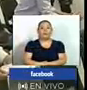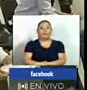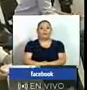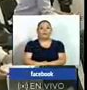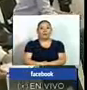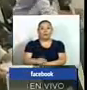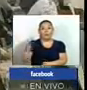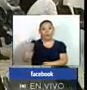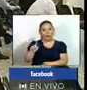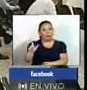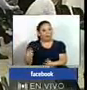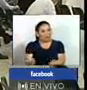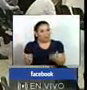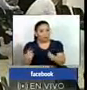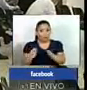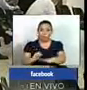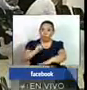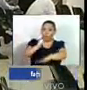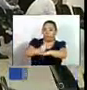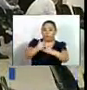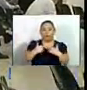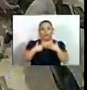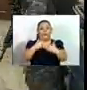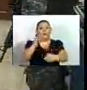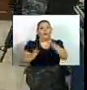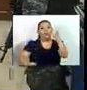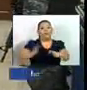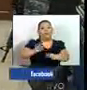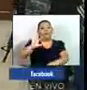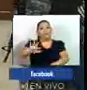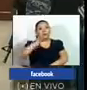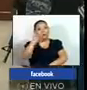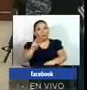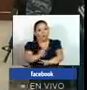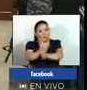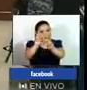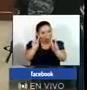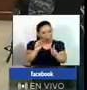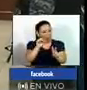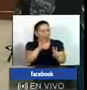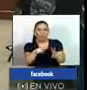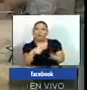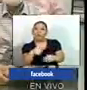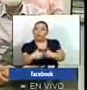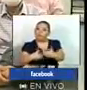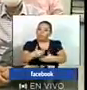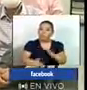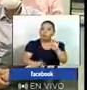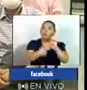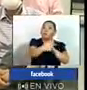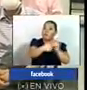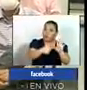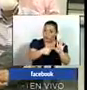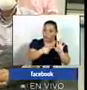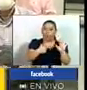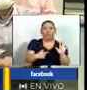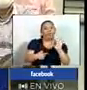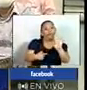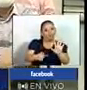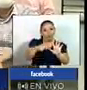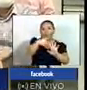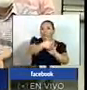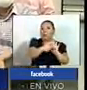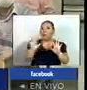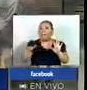Miércoles se instaló la audiencia inicial en el juzgado Quinto de Paz, donde se procesan a cinco imputados presentes por los